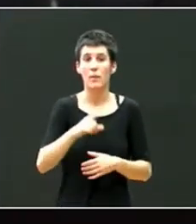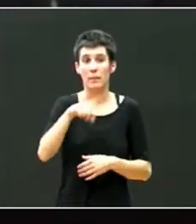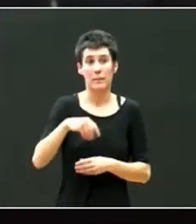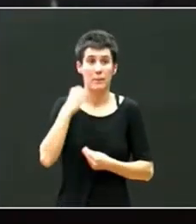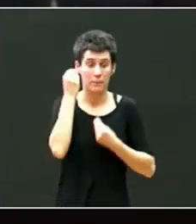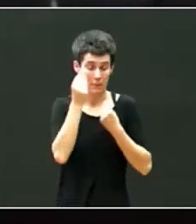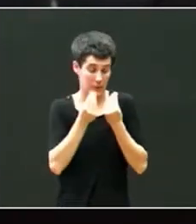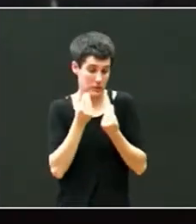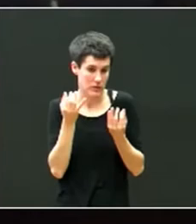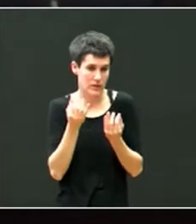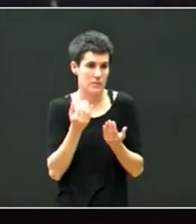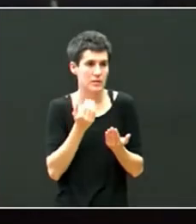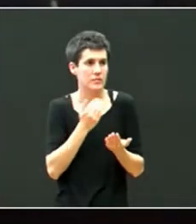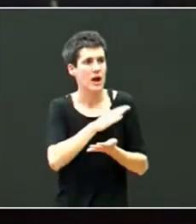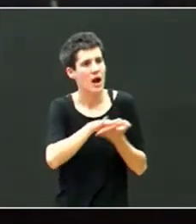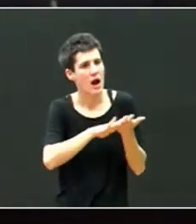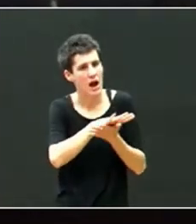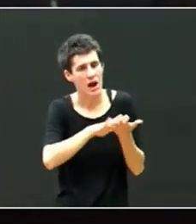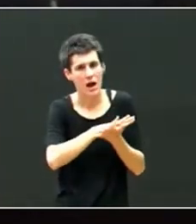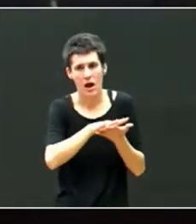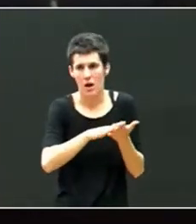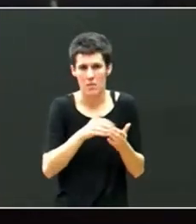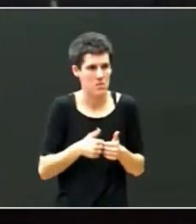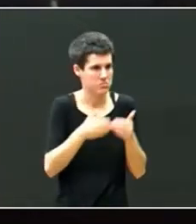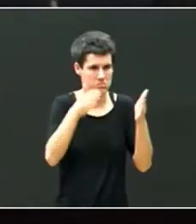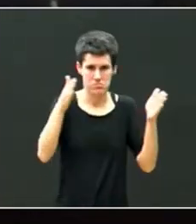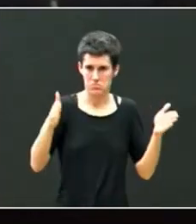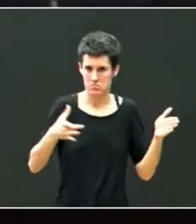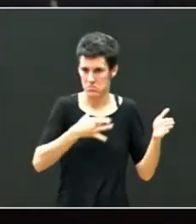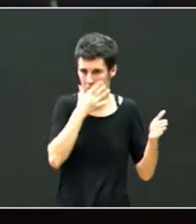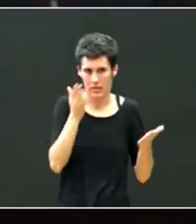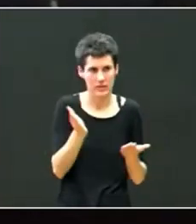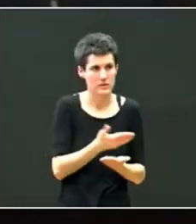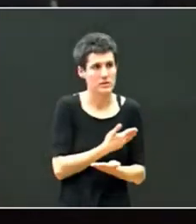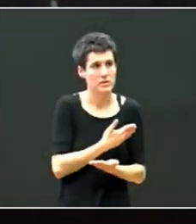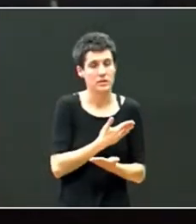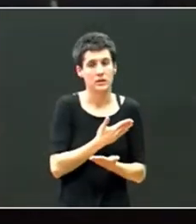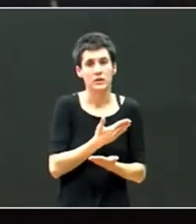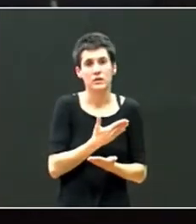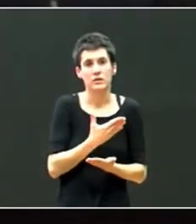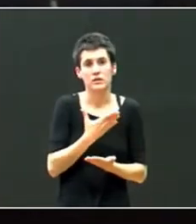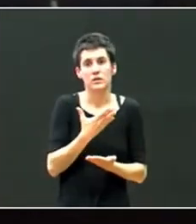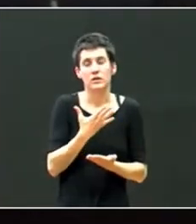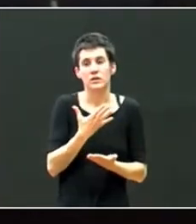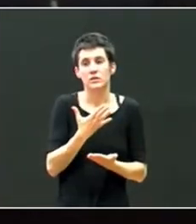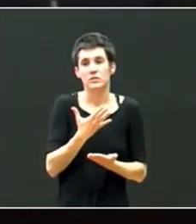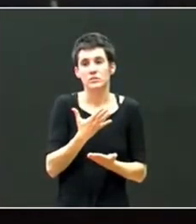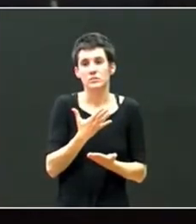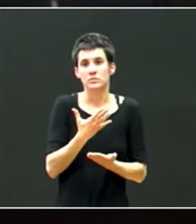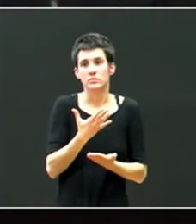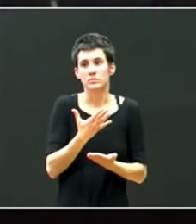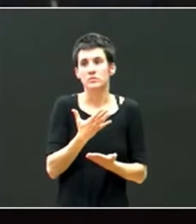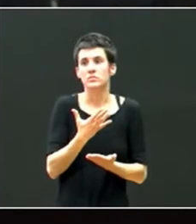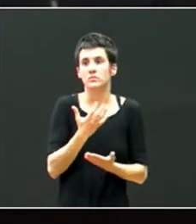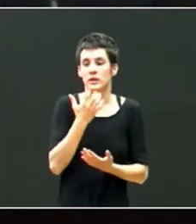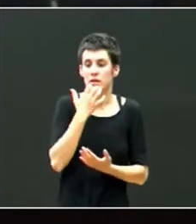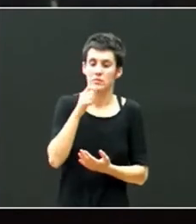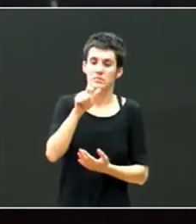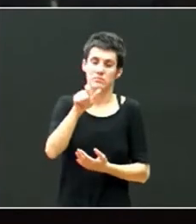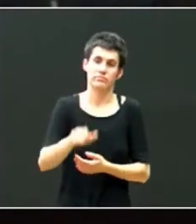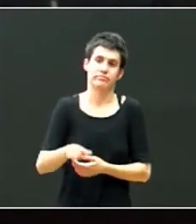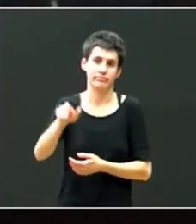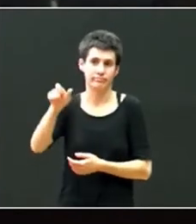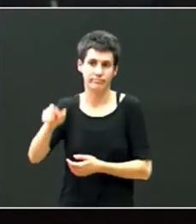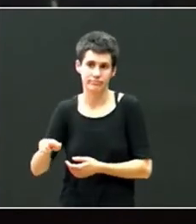claramente y abiertamente y sin ambajes de la posibilidad de la posibilidad insisto de menores no solo con